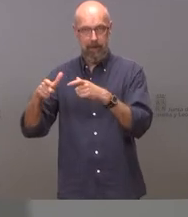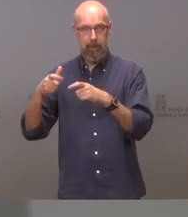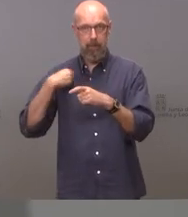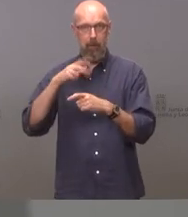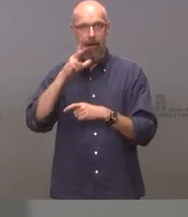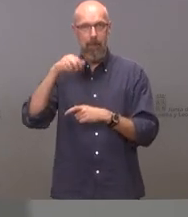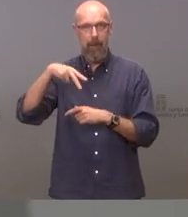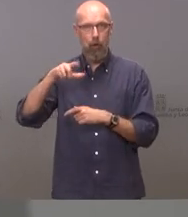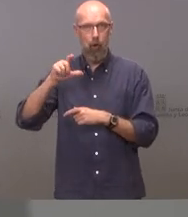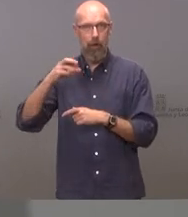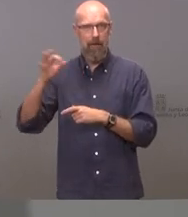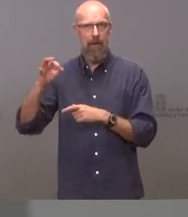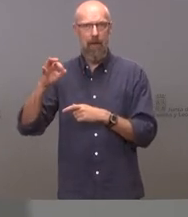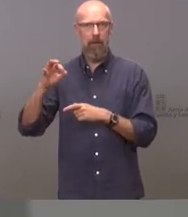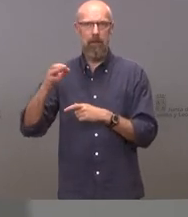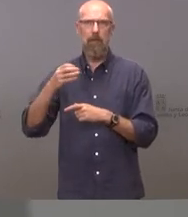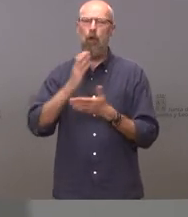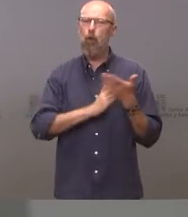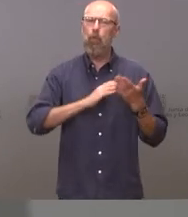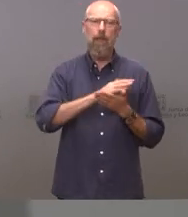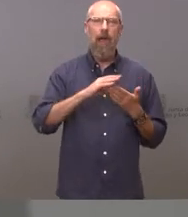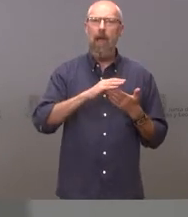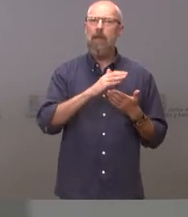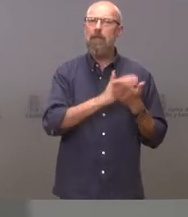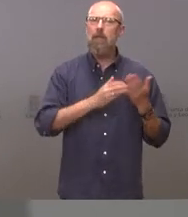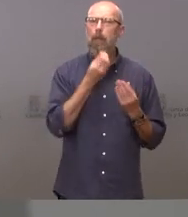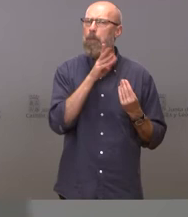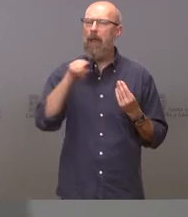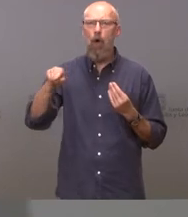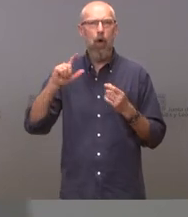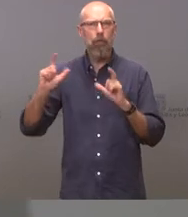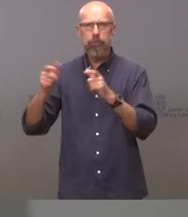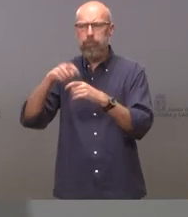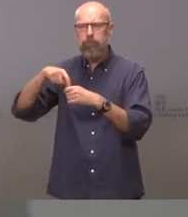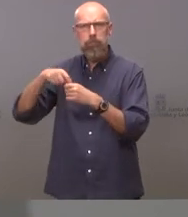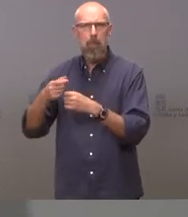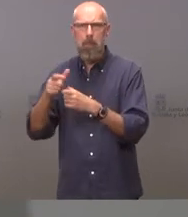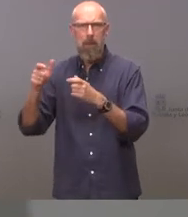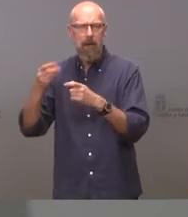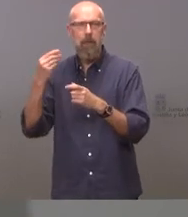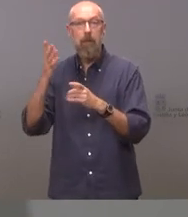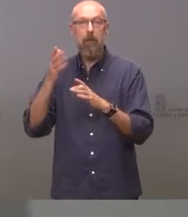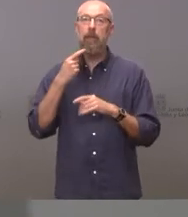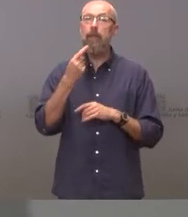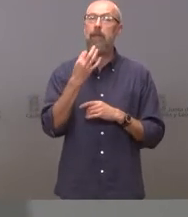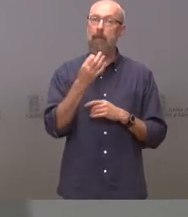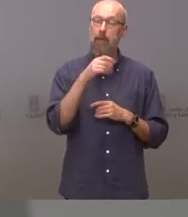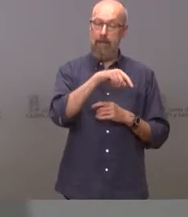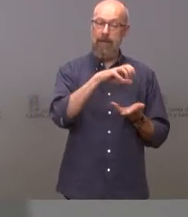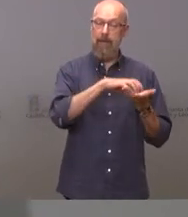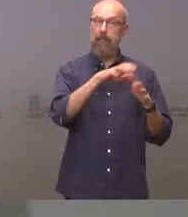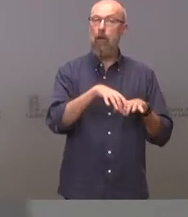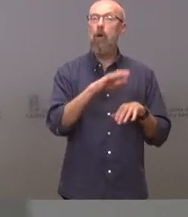que es el mejor dotado de toda nuestra comunidad tenemos que decir que esta comunidad que la comunidad de Castilla y León tiene una